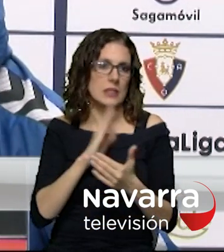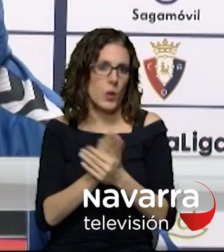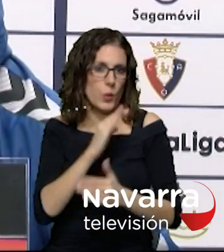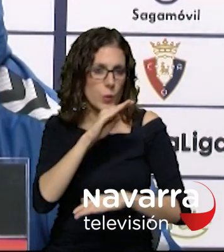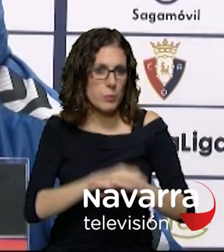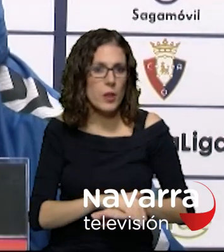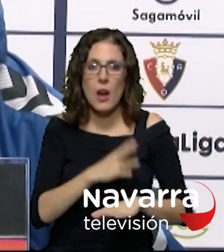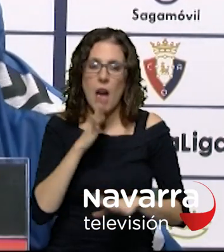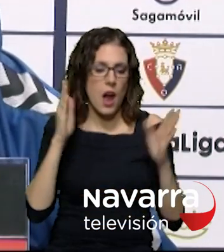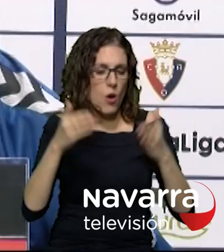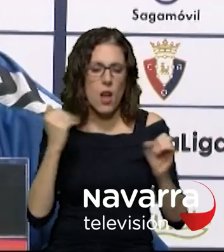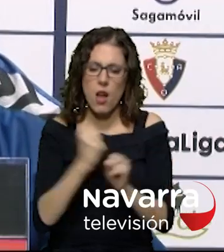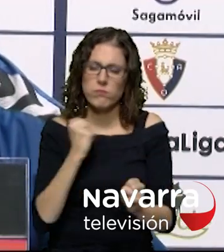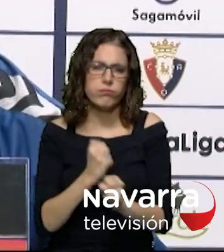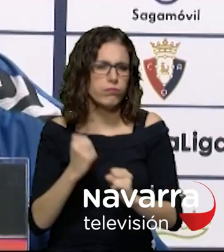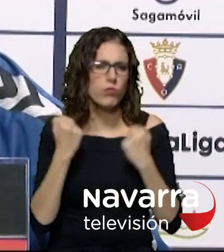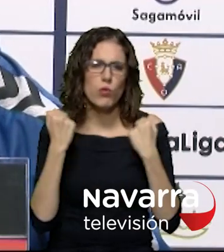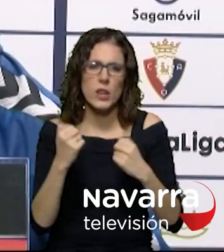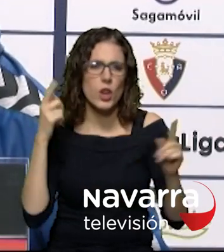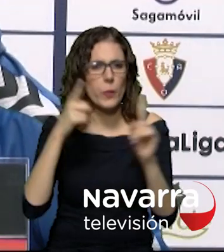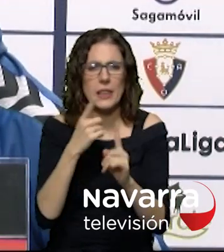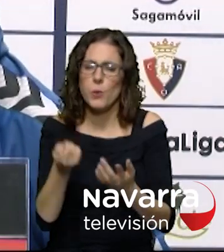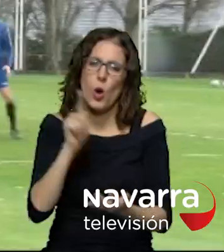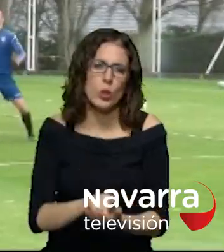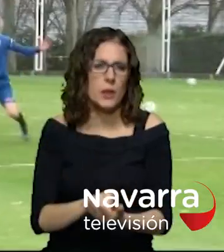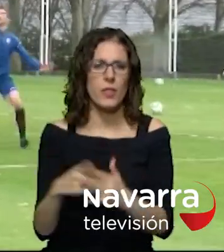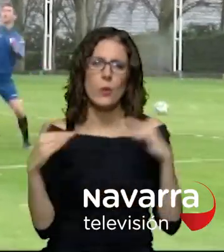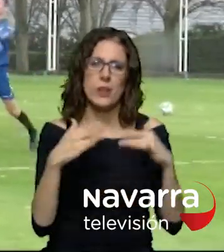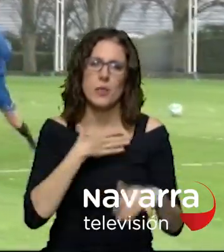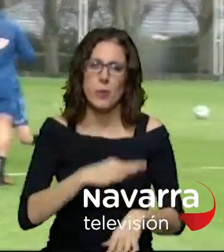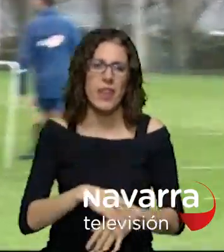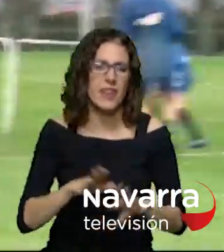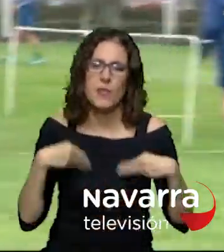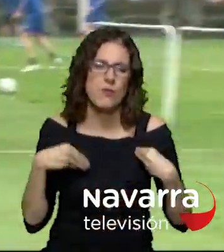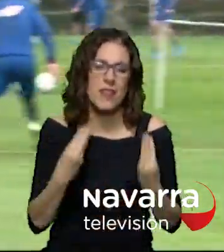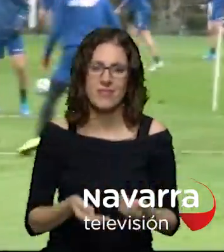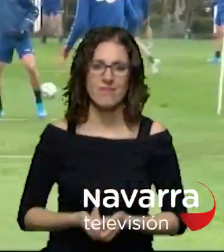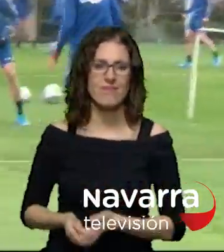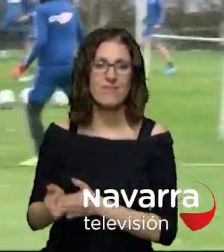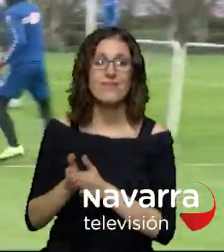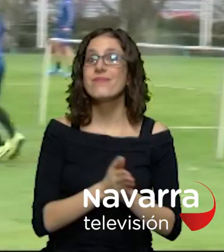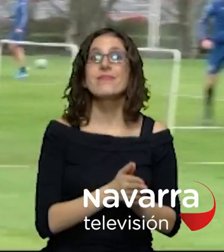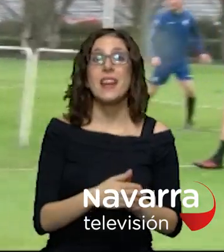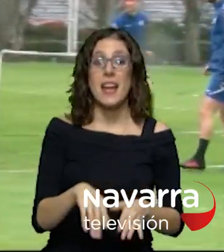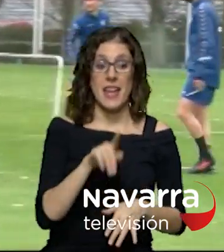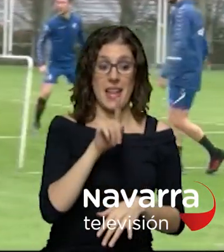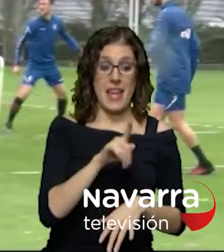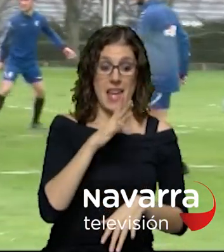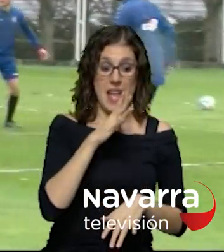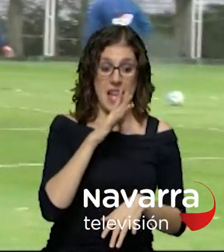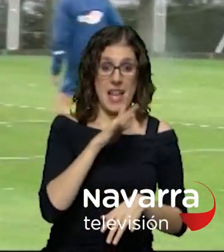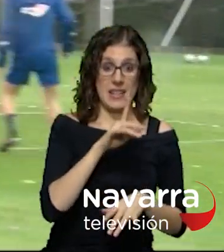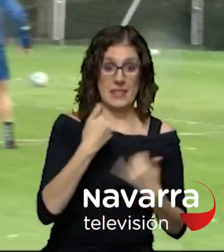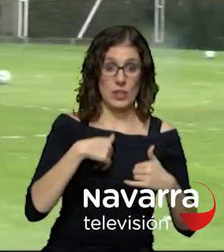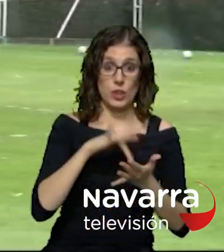a trabajar para estar de vuelta en los once inicial y disfrutar de lo que deses a dar Osasuna disputará el primero de los dos partidos de aquí a final de año